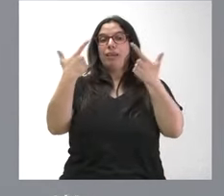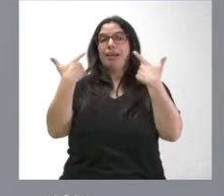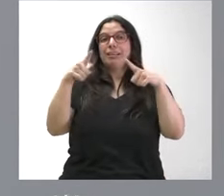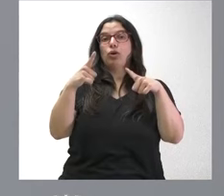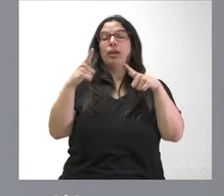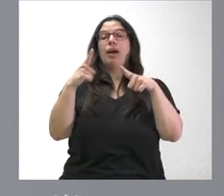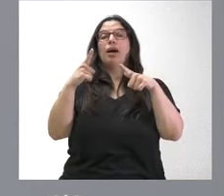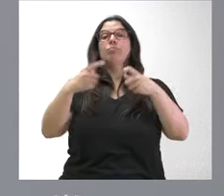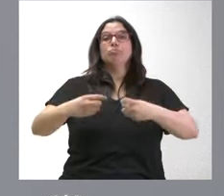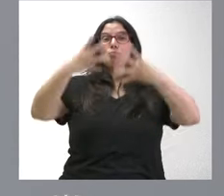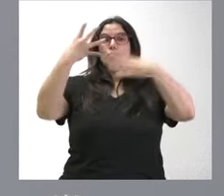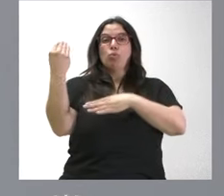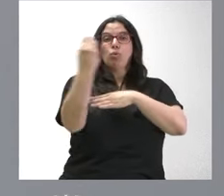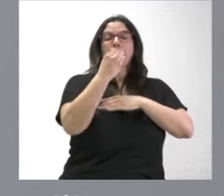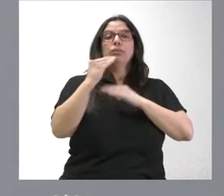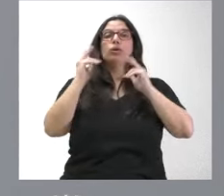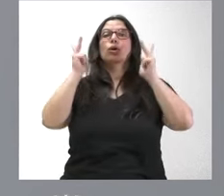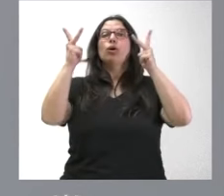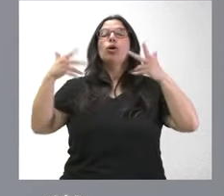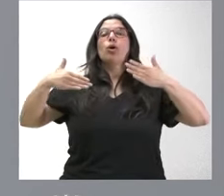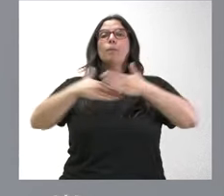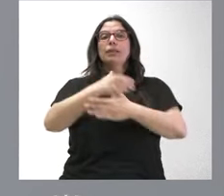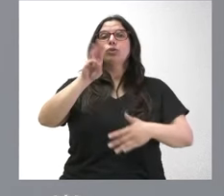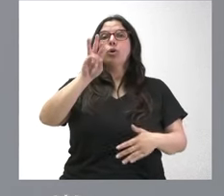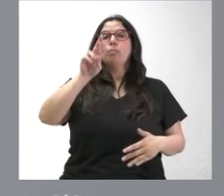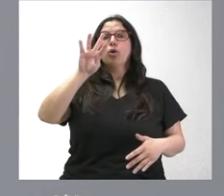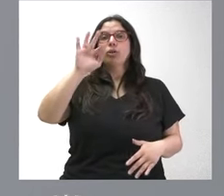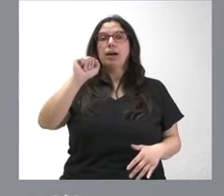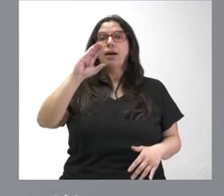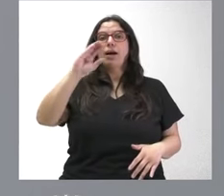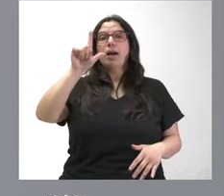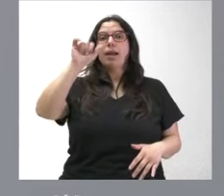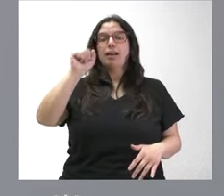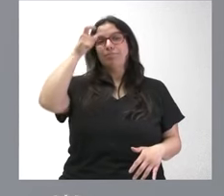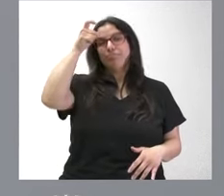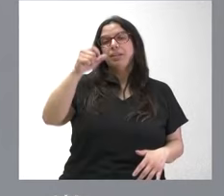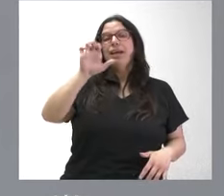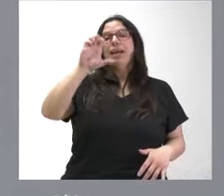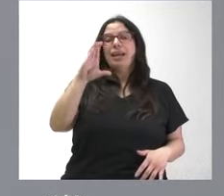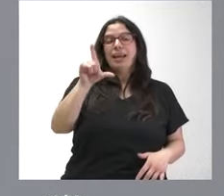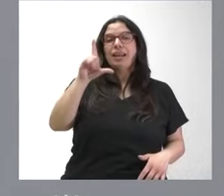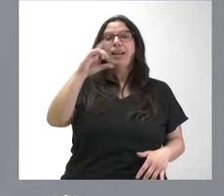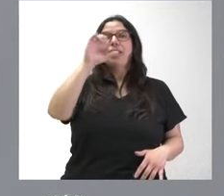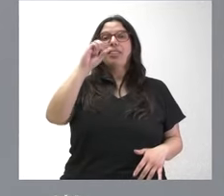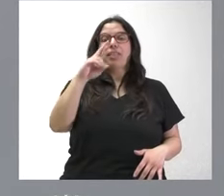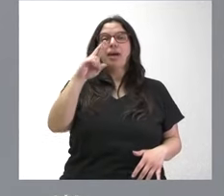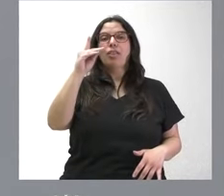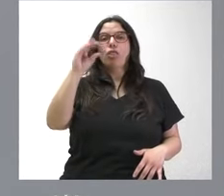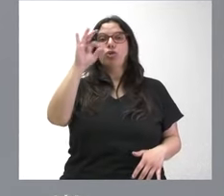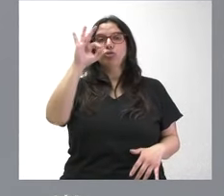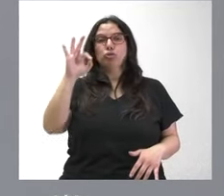de monumento el convento de Porta Caeli en el Zardoso, situado en el Cabaco,